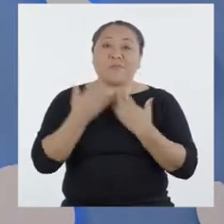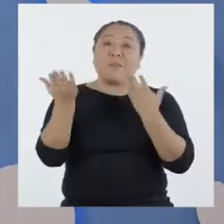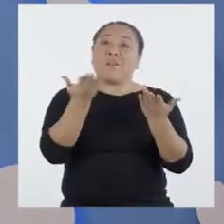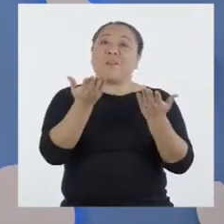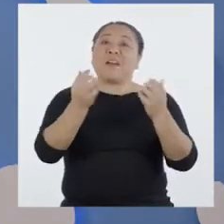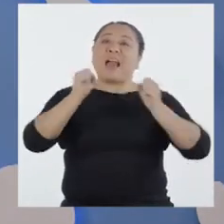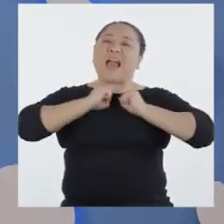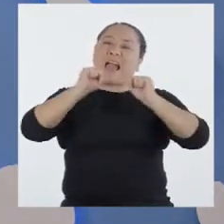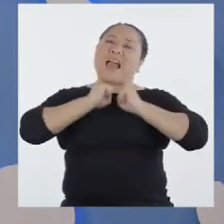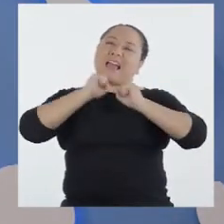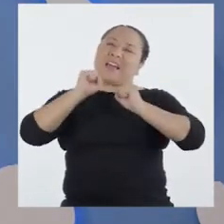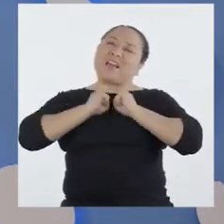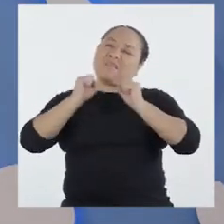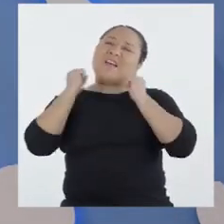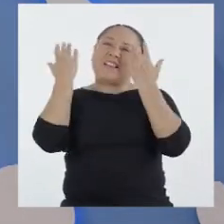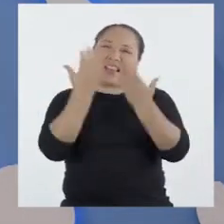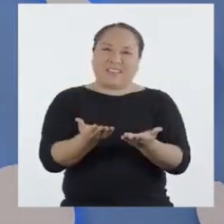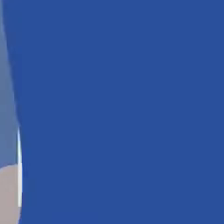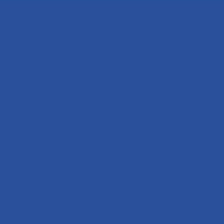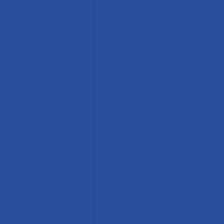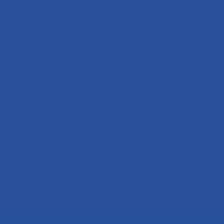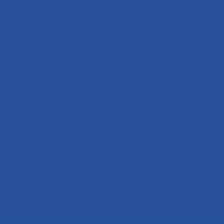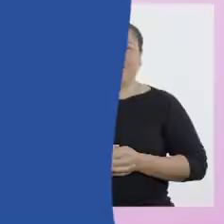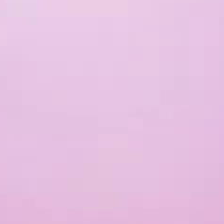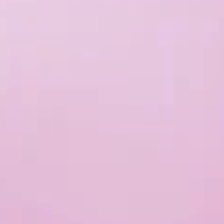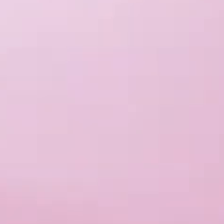con activarte!